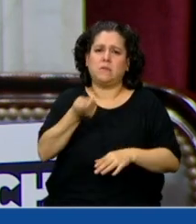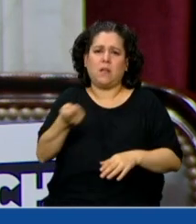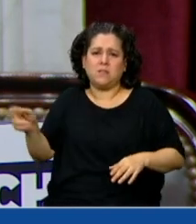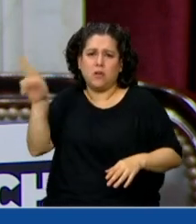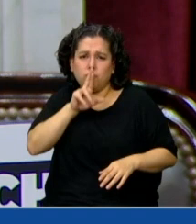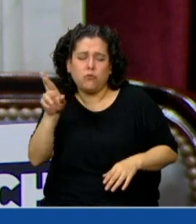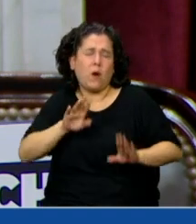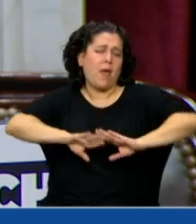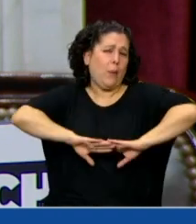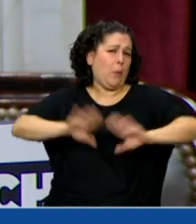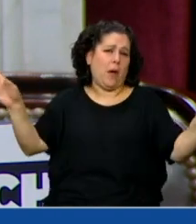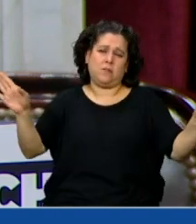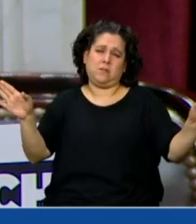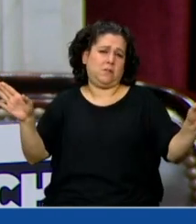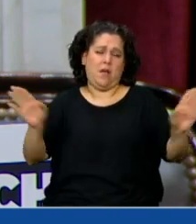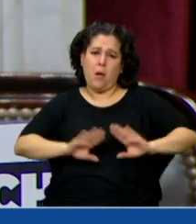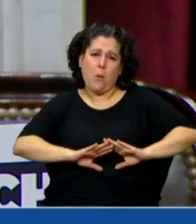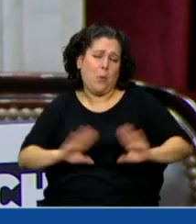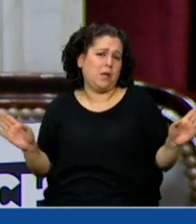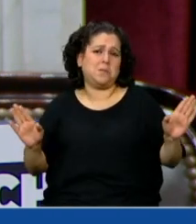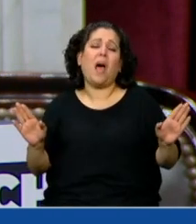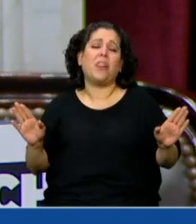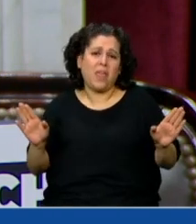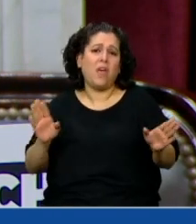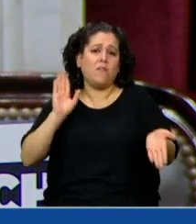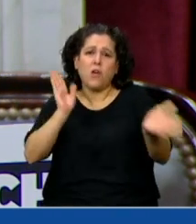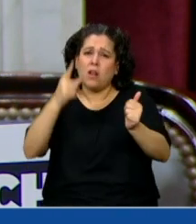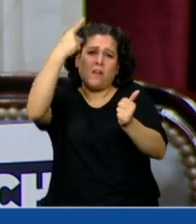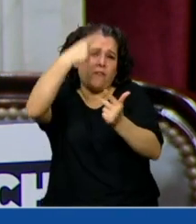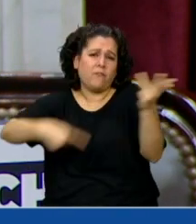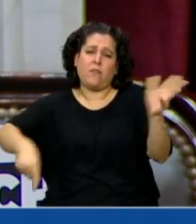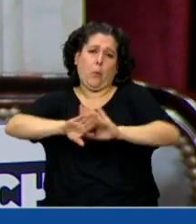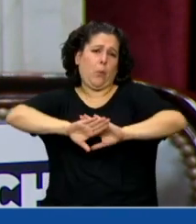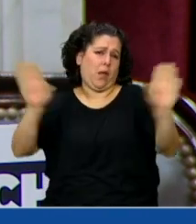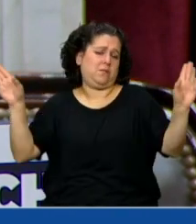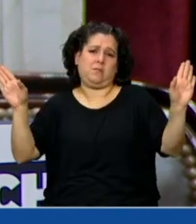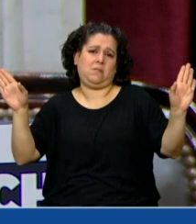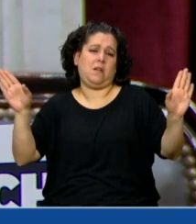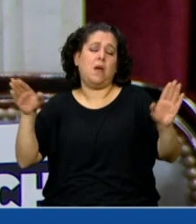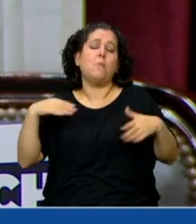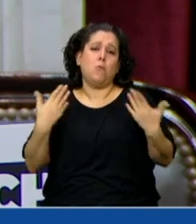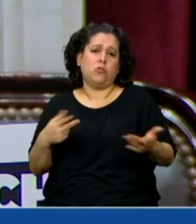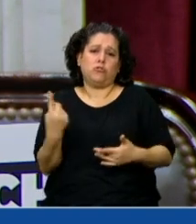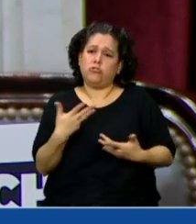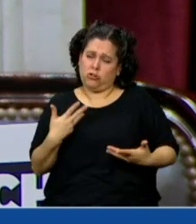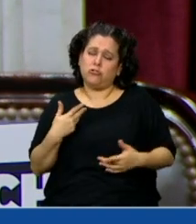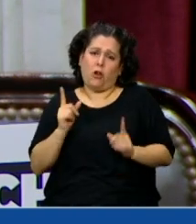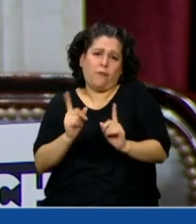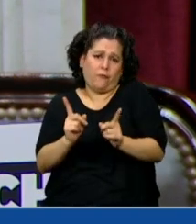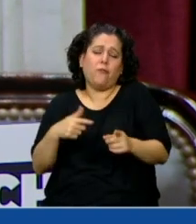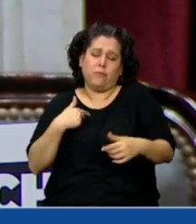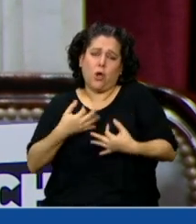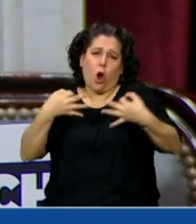basta de toda forma de violencia y en este sentido vamos a seguir absolutamente